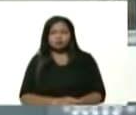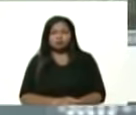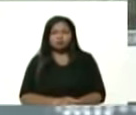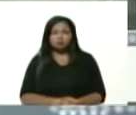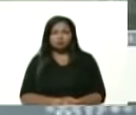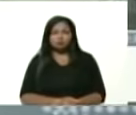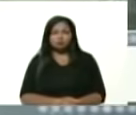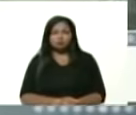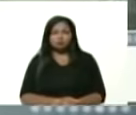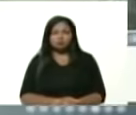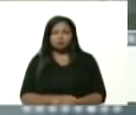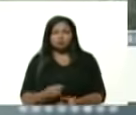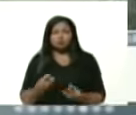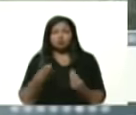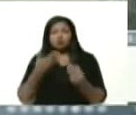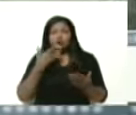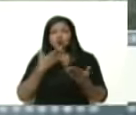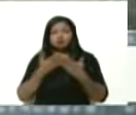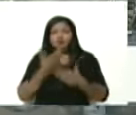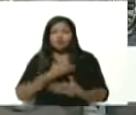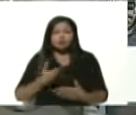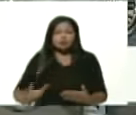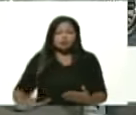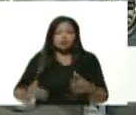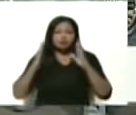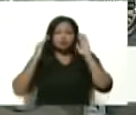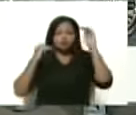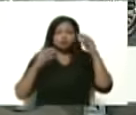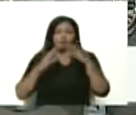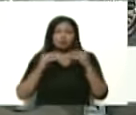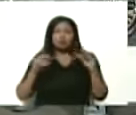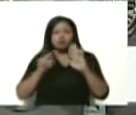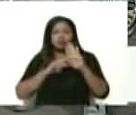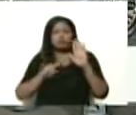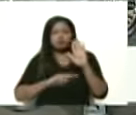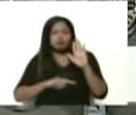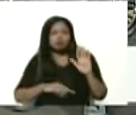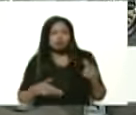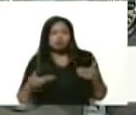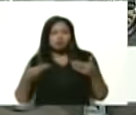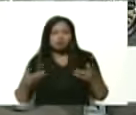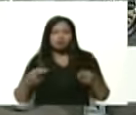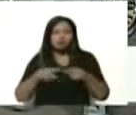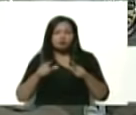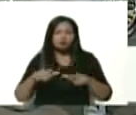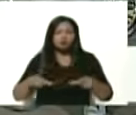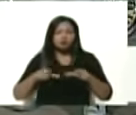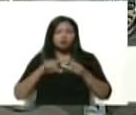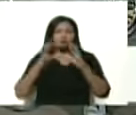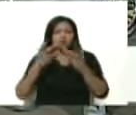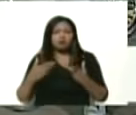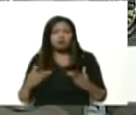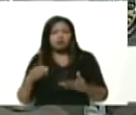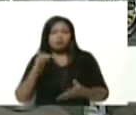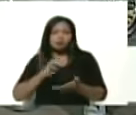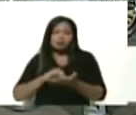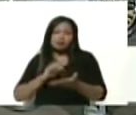Gracias, presidente. Bueno, hemos escuchado con atención todas las instrucciones dadas, todo el sector industrial de Miranda,